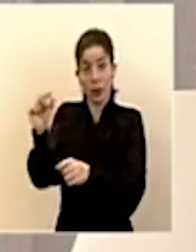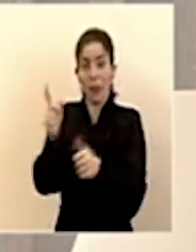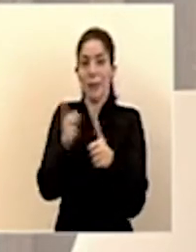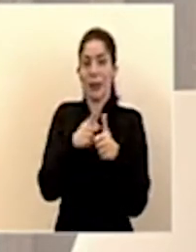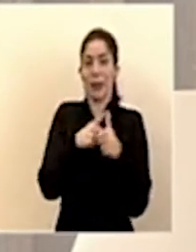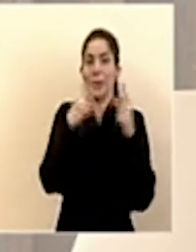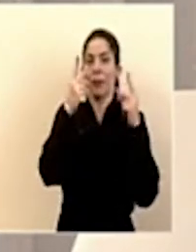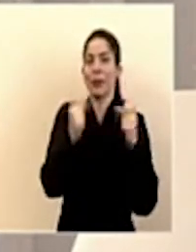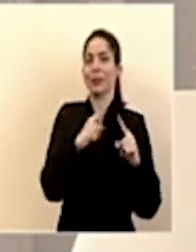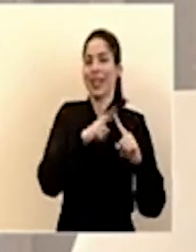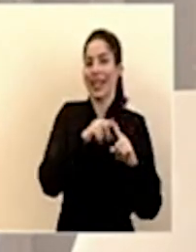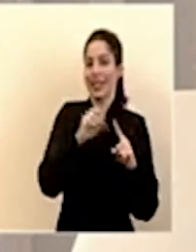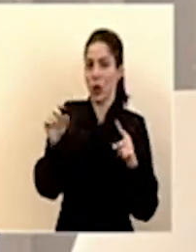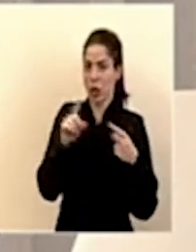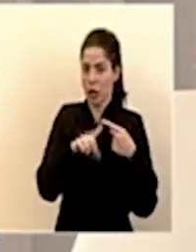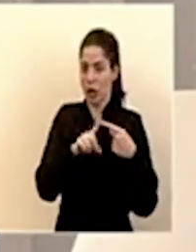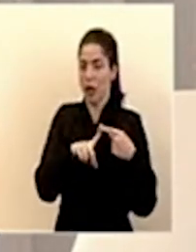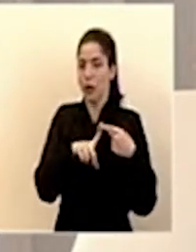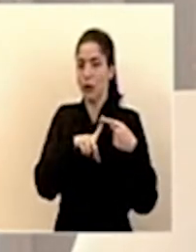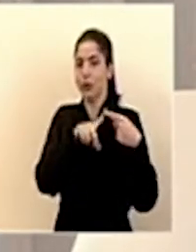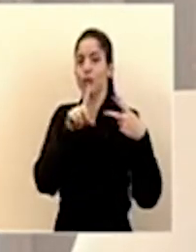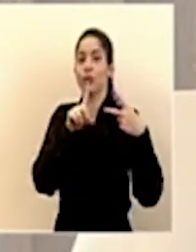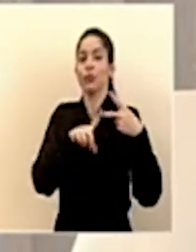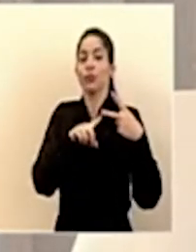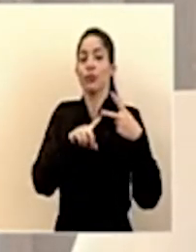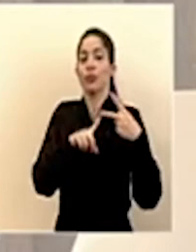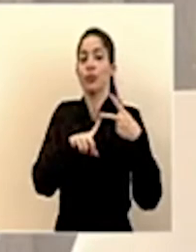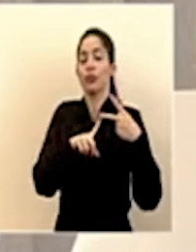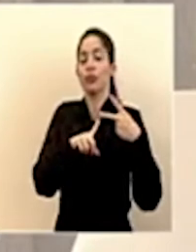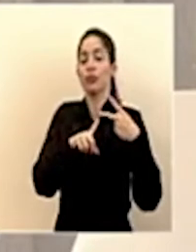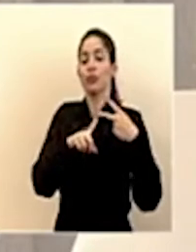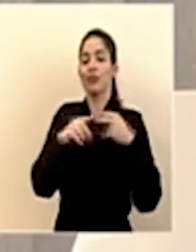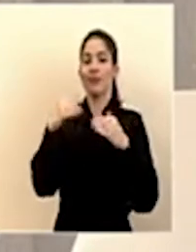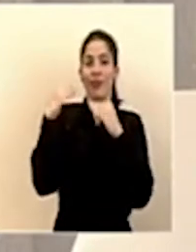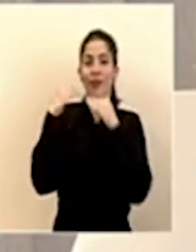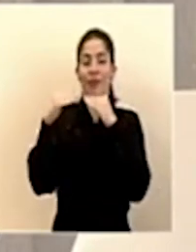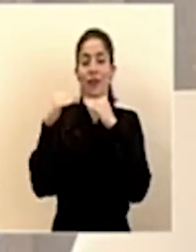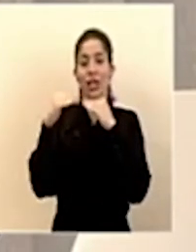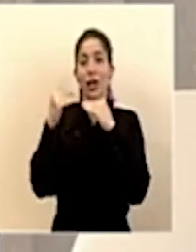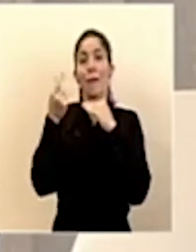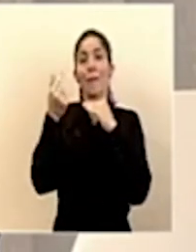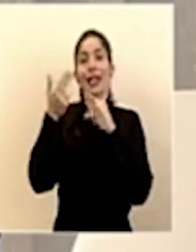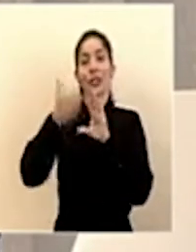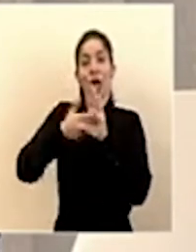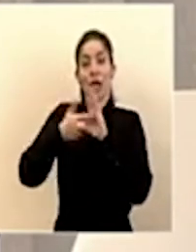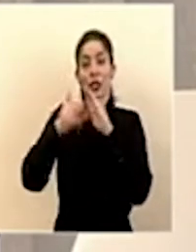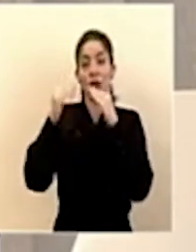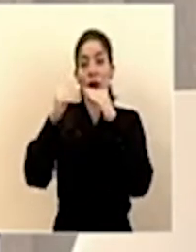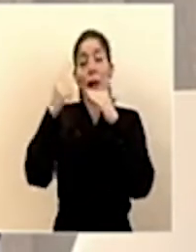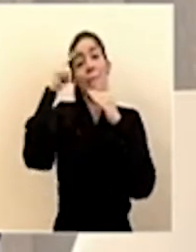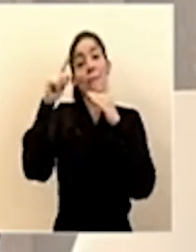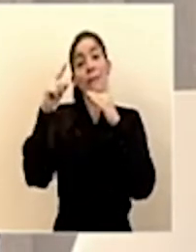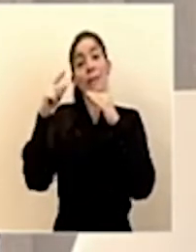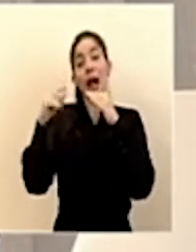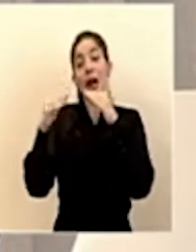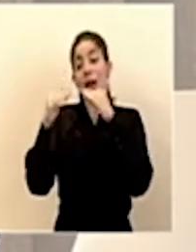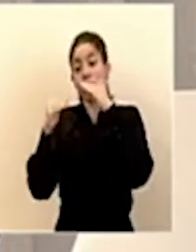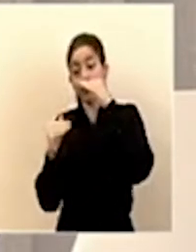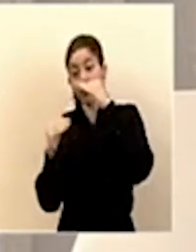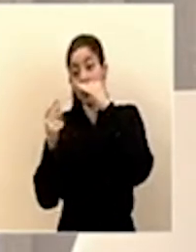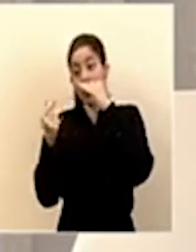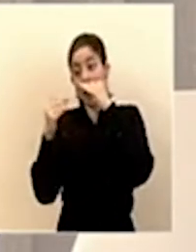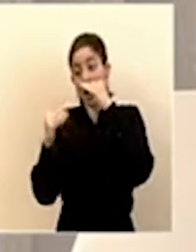extraordinario, la fijación en precios de combustible para tener un montos para la contribución